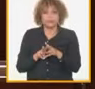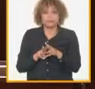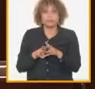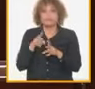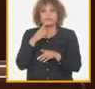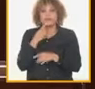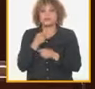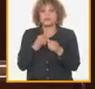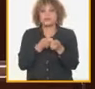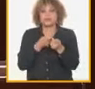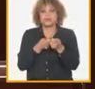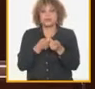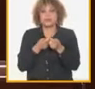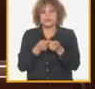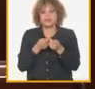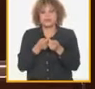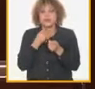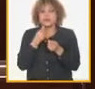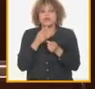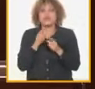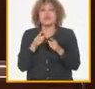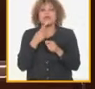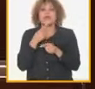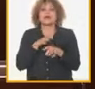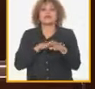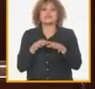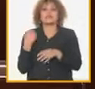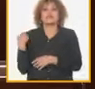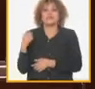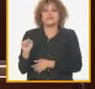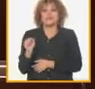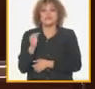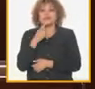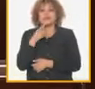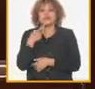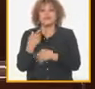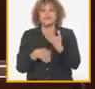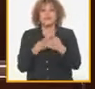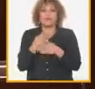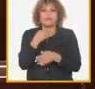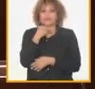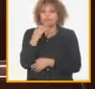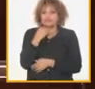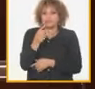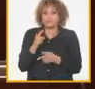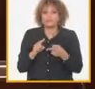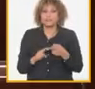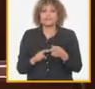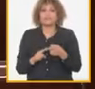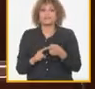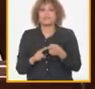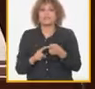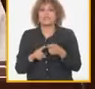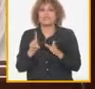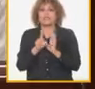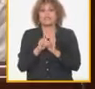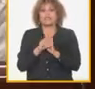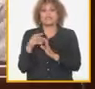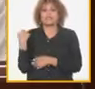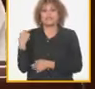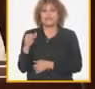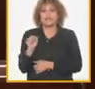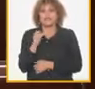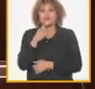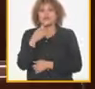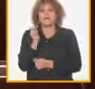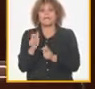instigación promoción de acciones violentas la agresión a las autoridades el descrédito a la actuación gubernamental y la promoción de